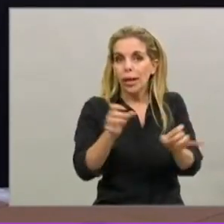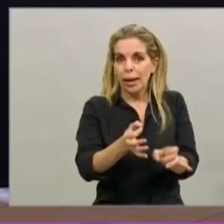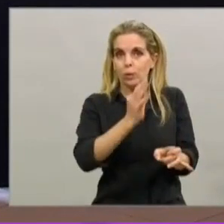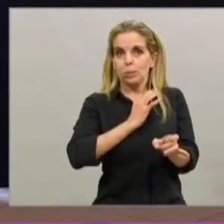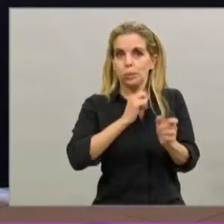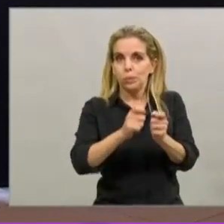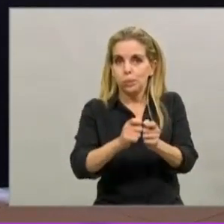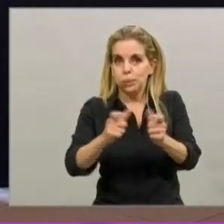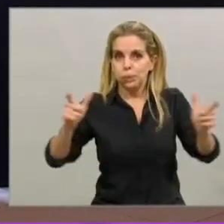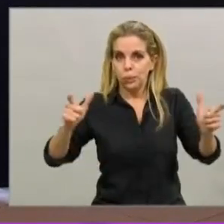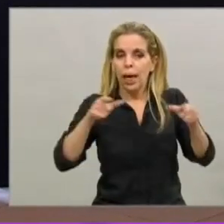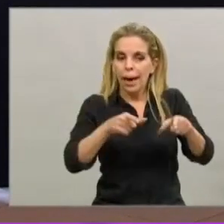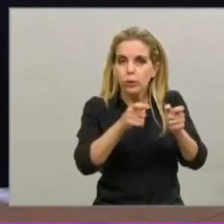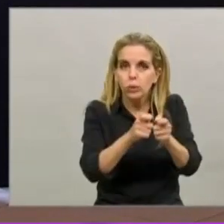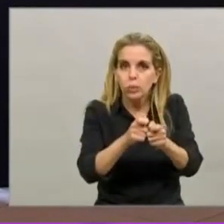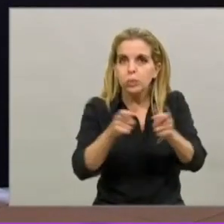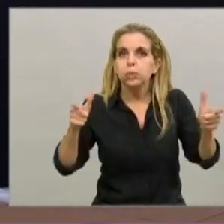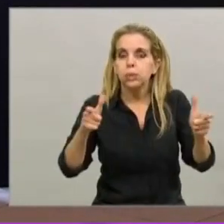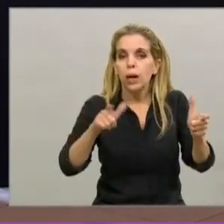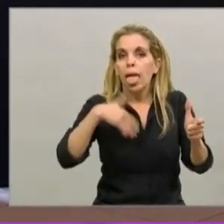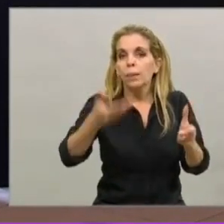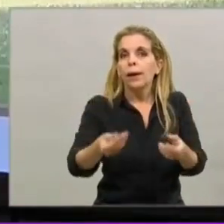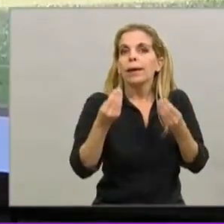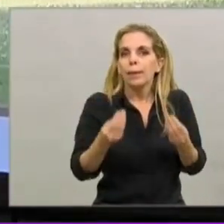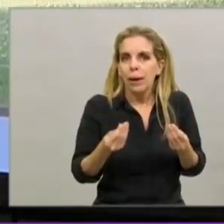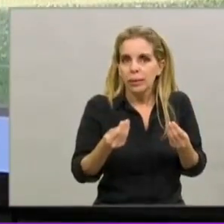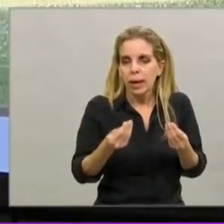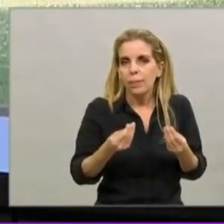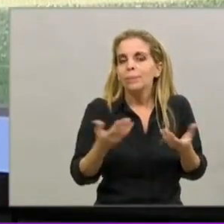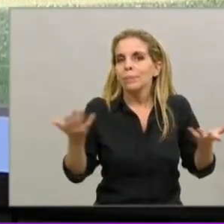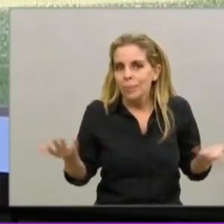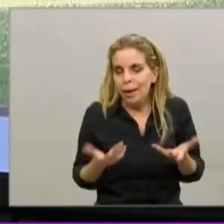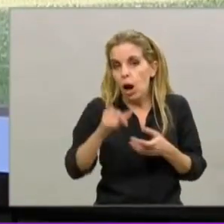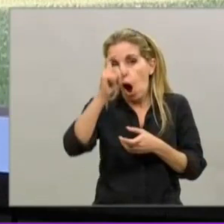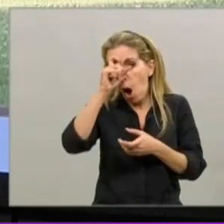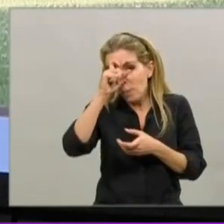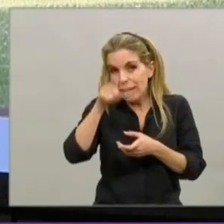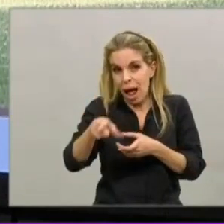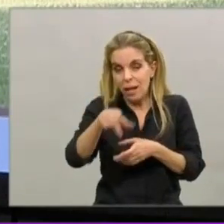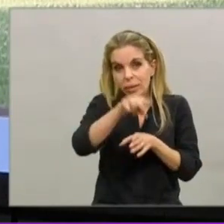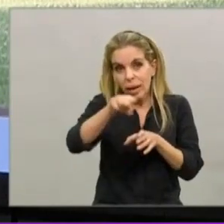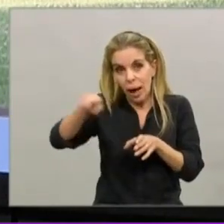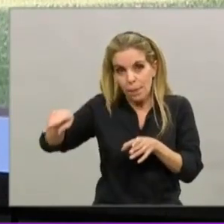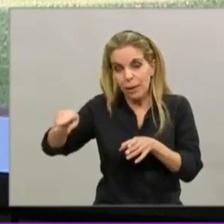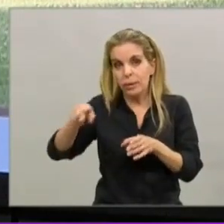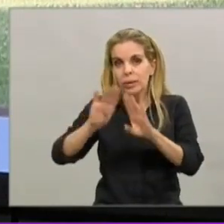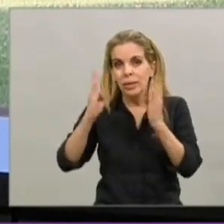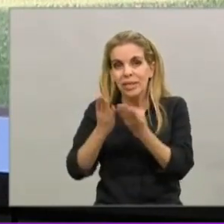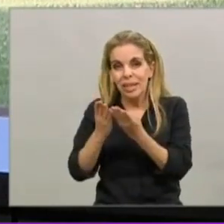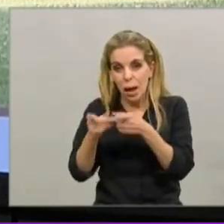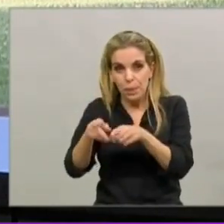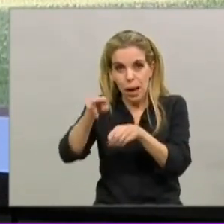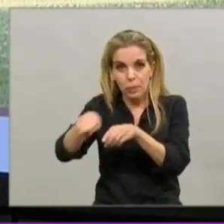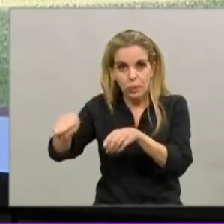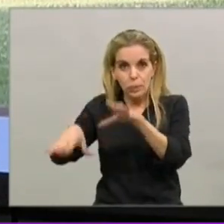La consecuencia de este aumento de los contagiados es el aumento en la ocupación de camas de terapia intensiva. Más allá de que en la